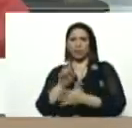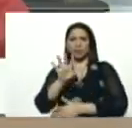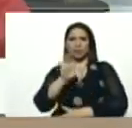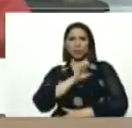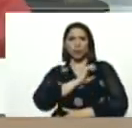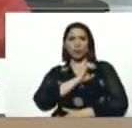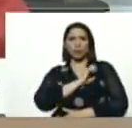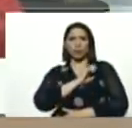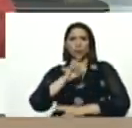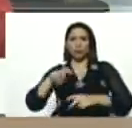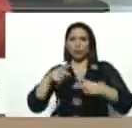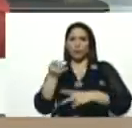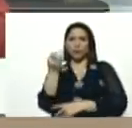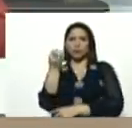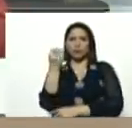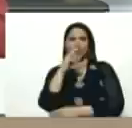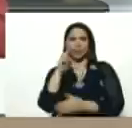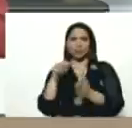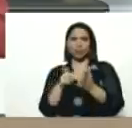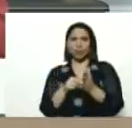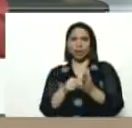enero, y la nueva Asamblea Nacional,